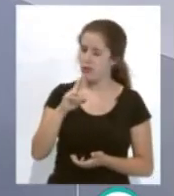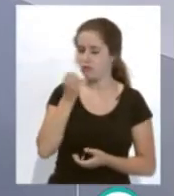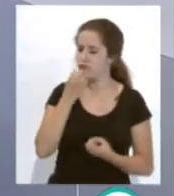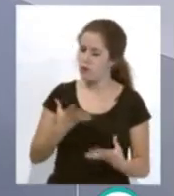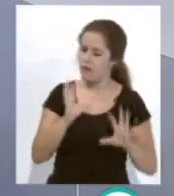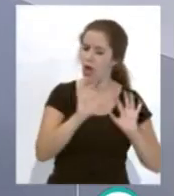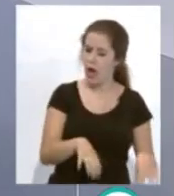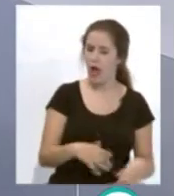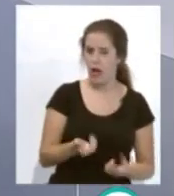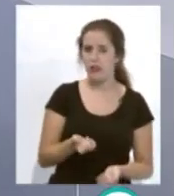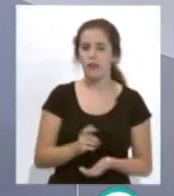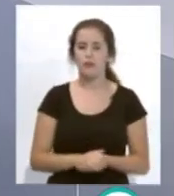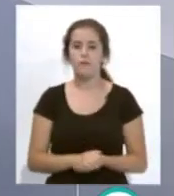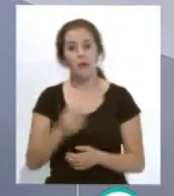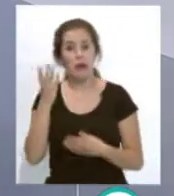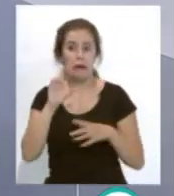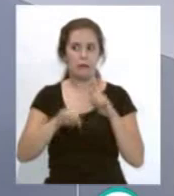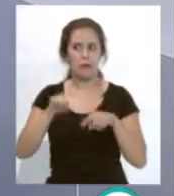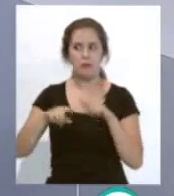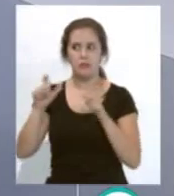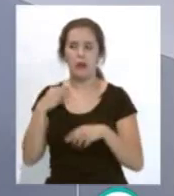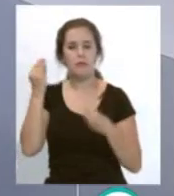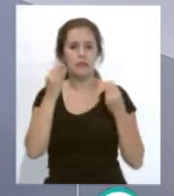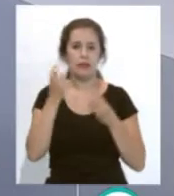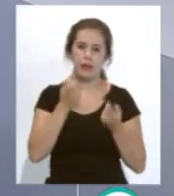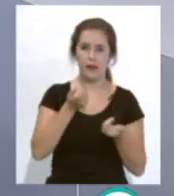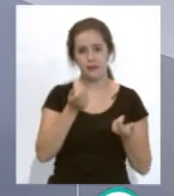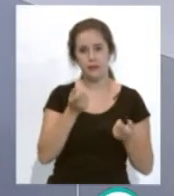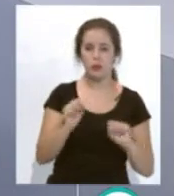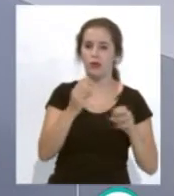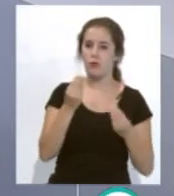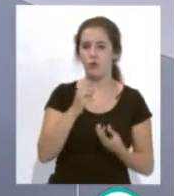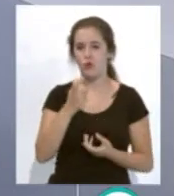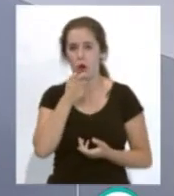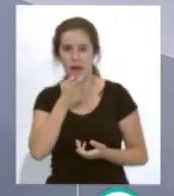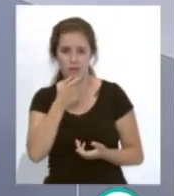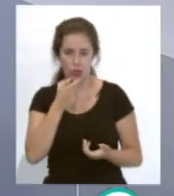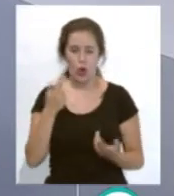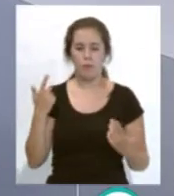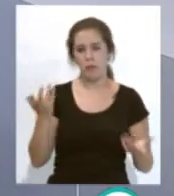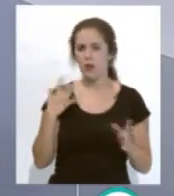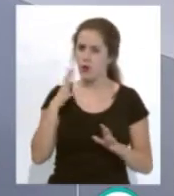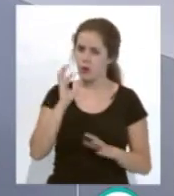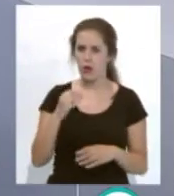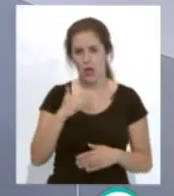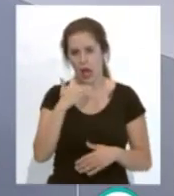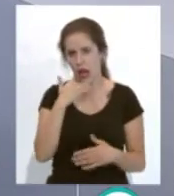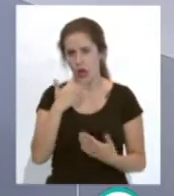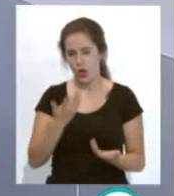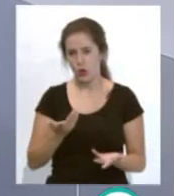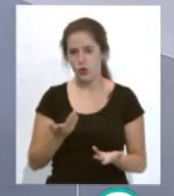al Cádiz, aunque desde algún lado se piense, dicen que son muy blanditos con los árbitros, protegen mucho a los árbitros, pero creo que es algo de que